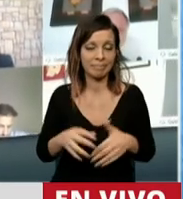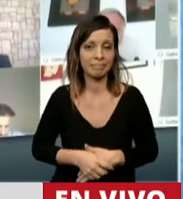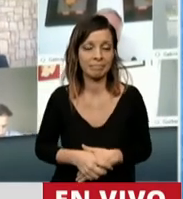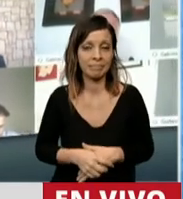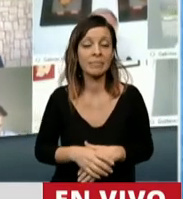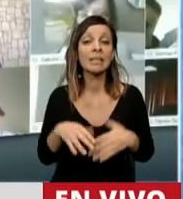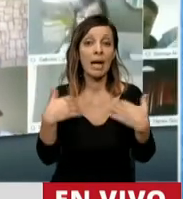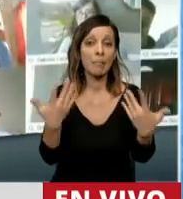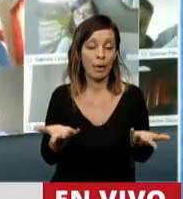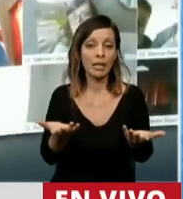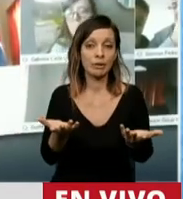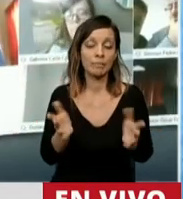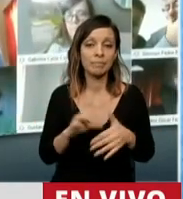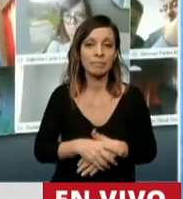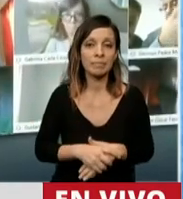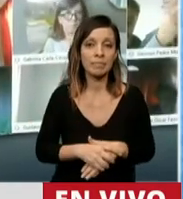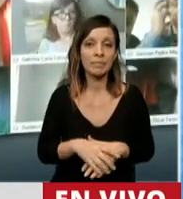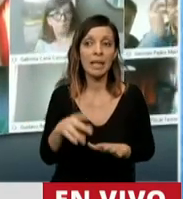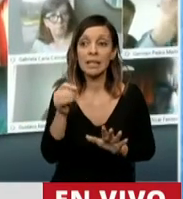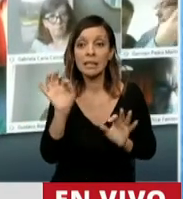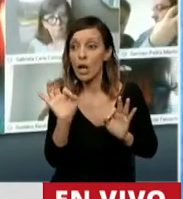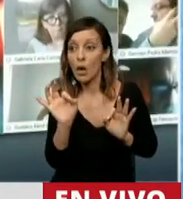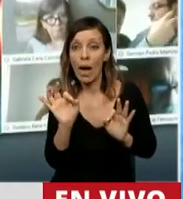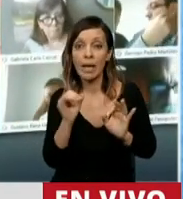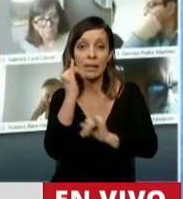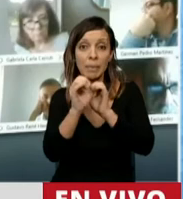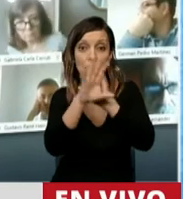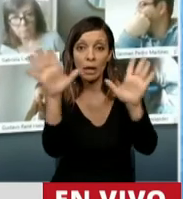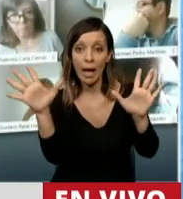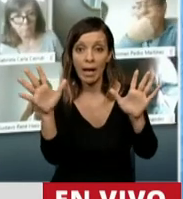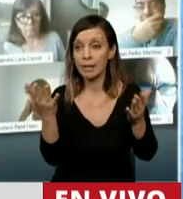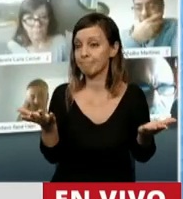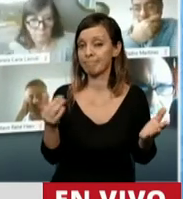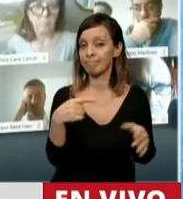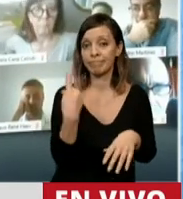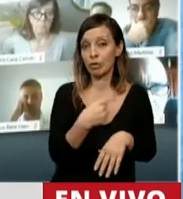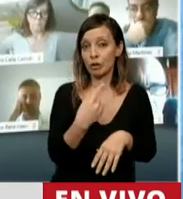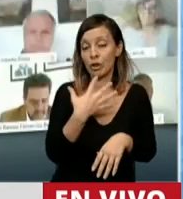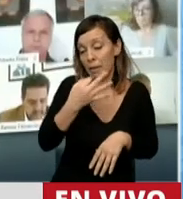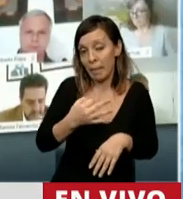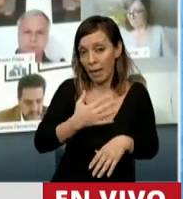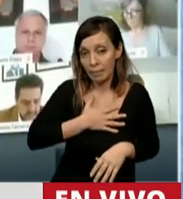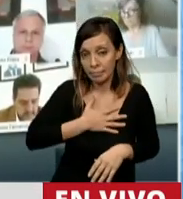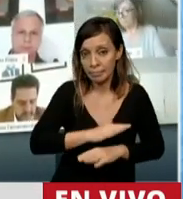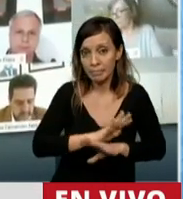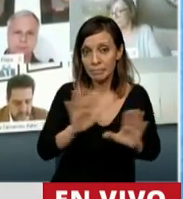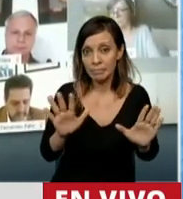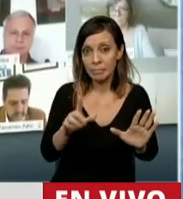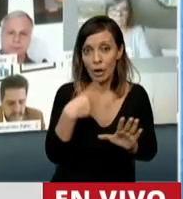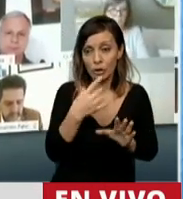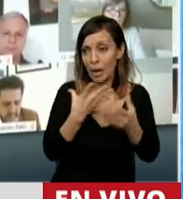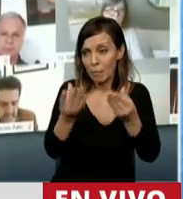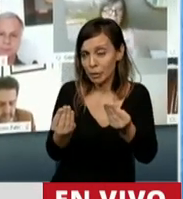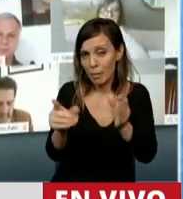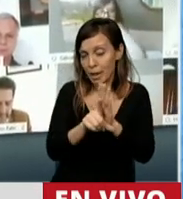y en tanto no hayan explicaciones claras y concretas esto imposibilita que poder